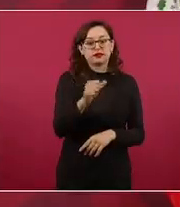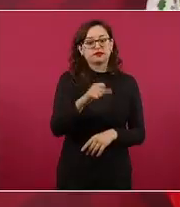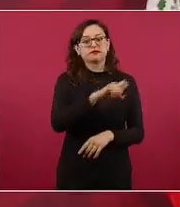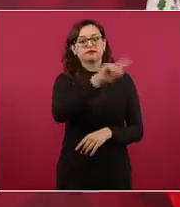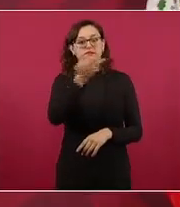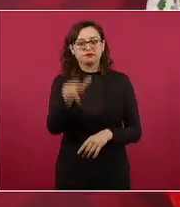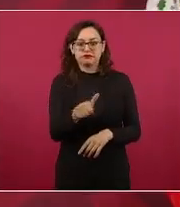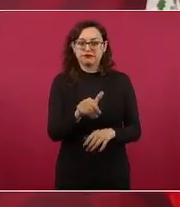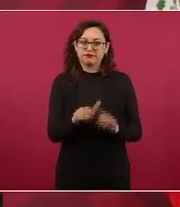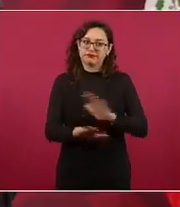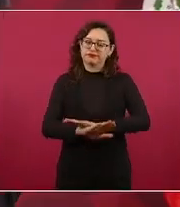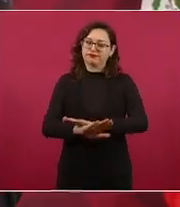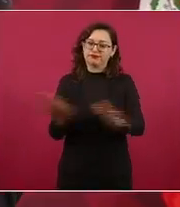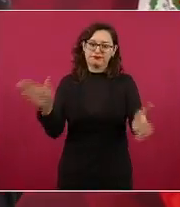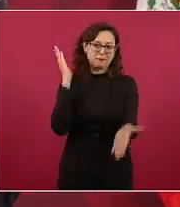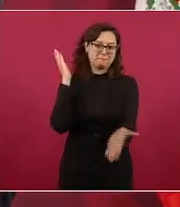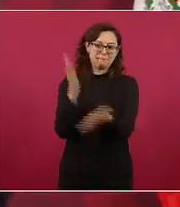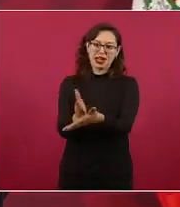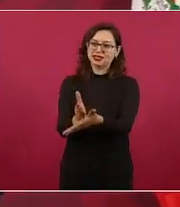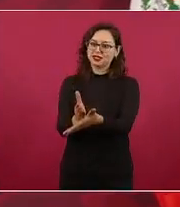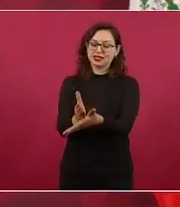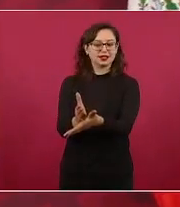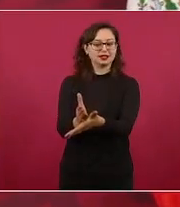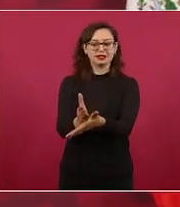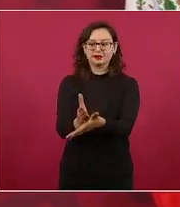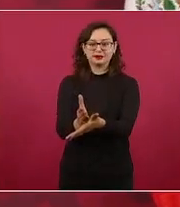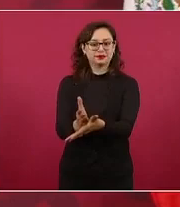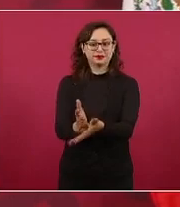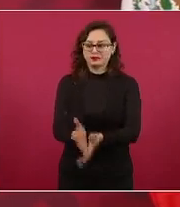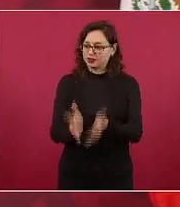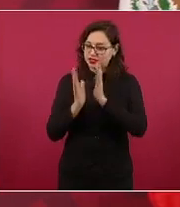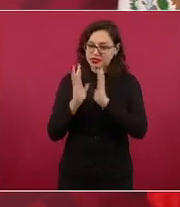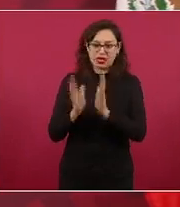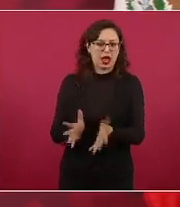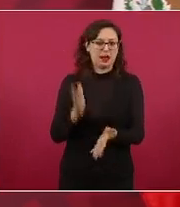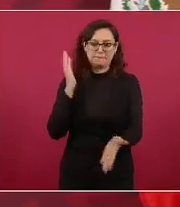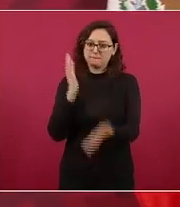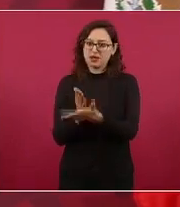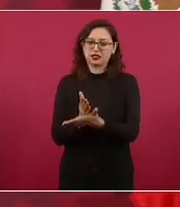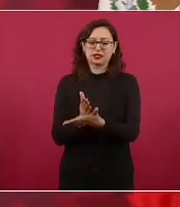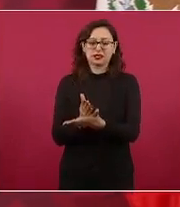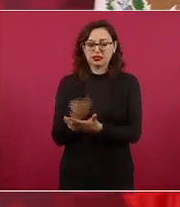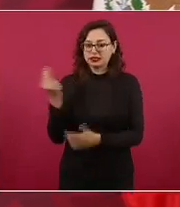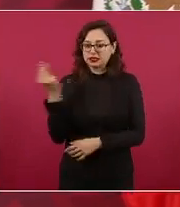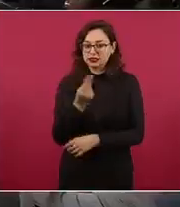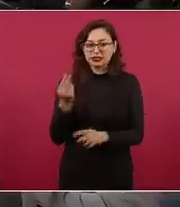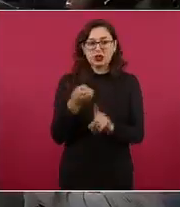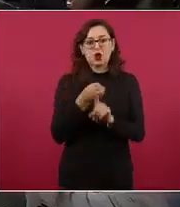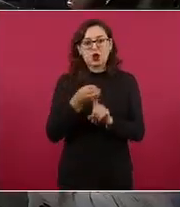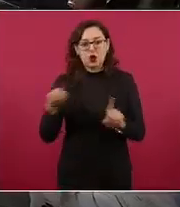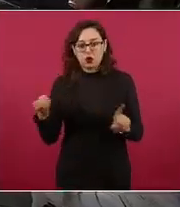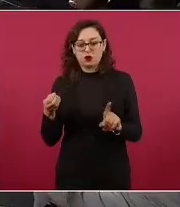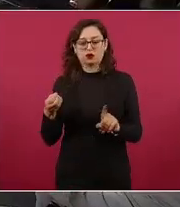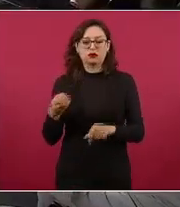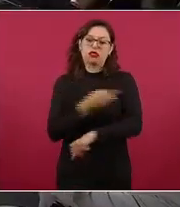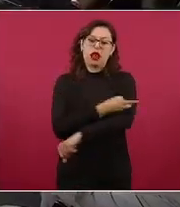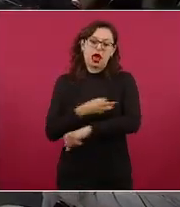en estas delegaciones ahora son alcaldías